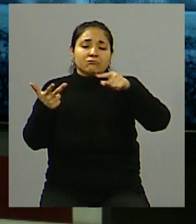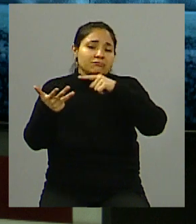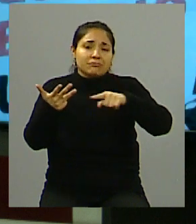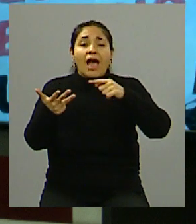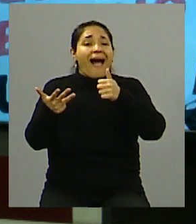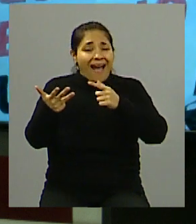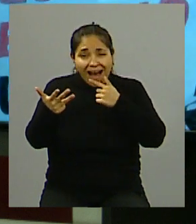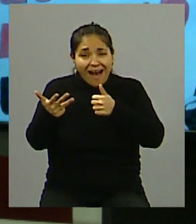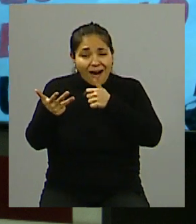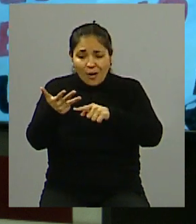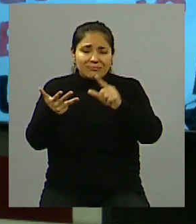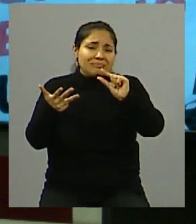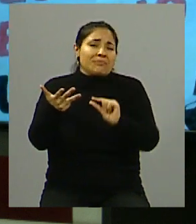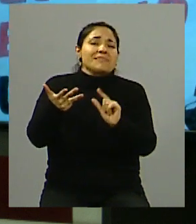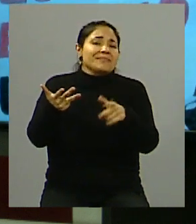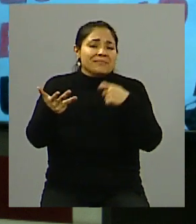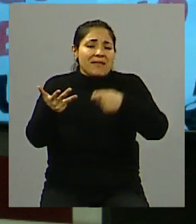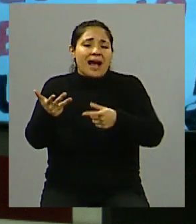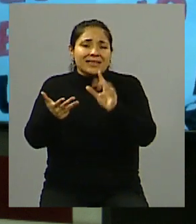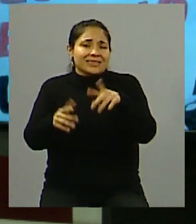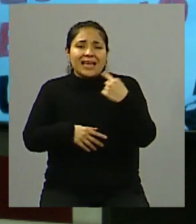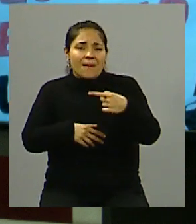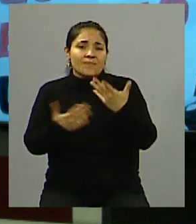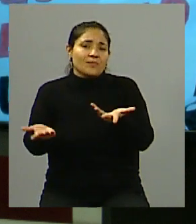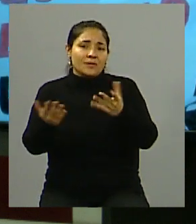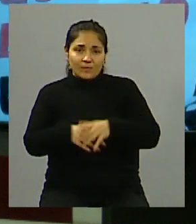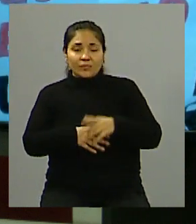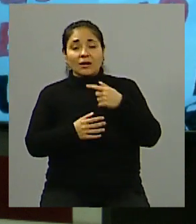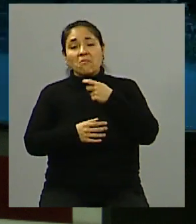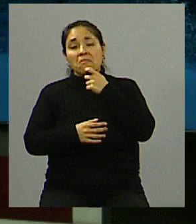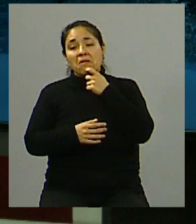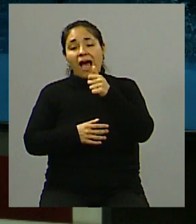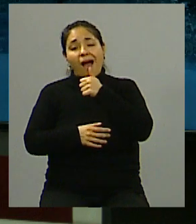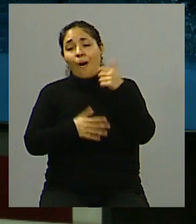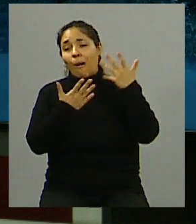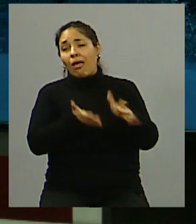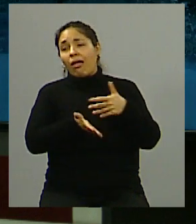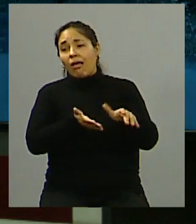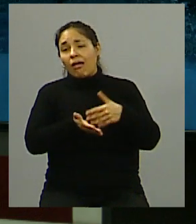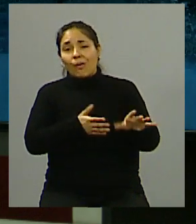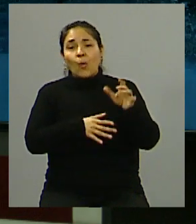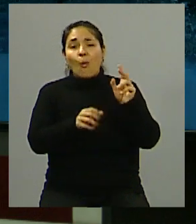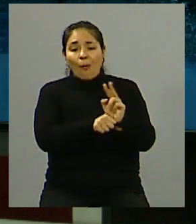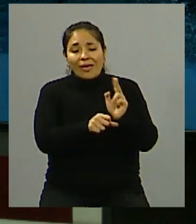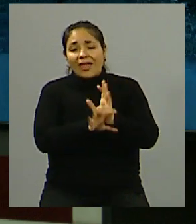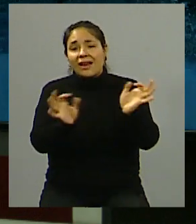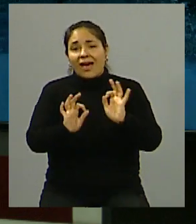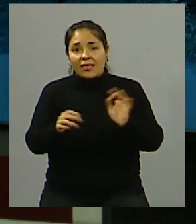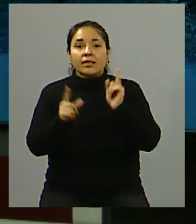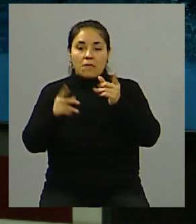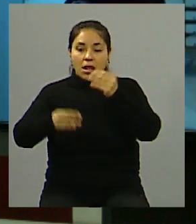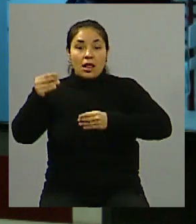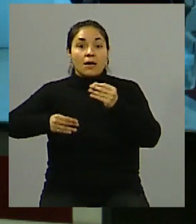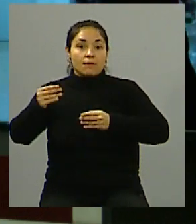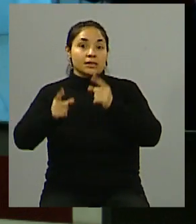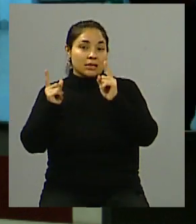Esta idea a veces ha sido un poco, nos ha hecho ser descuidados, ¿no? A los usuarios, sin duda, pero creo que sobre todo a las empresas